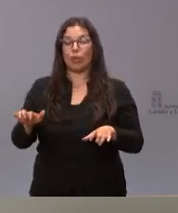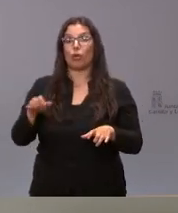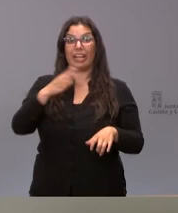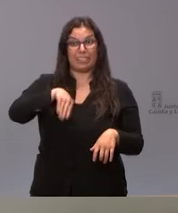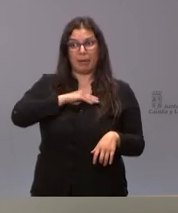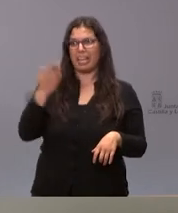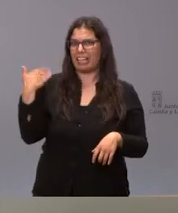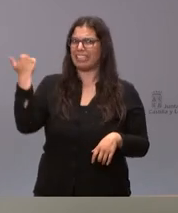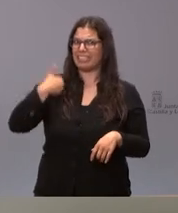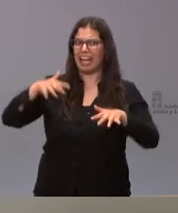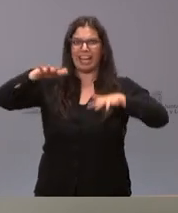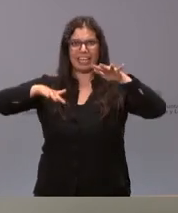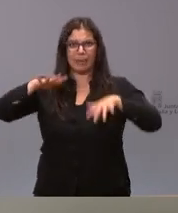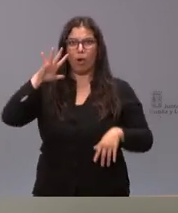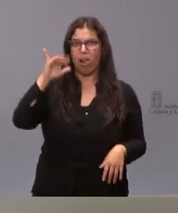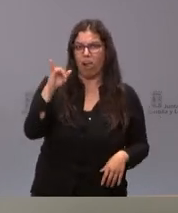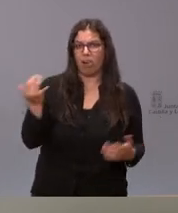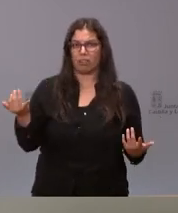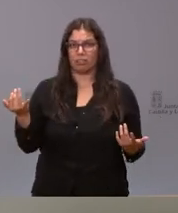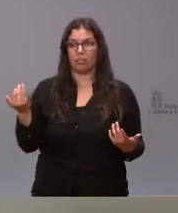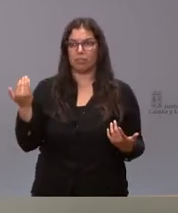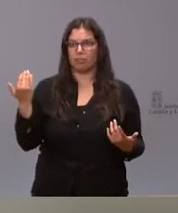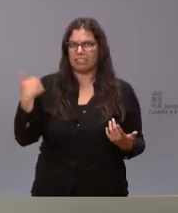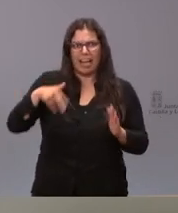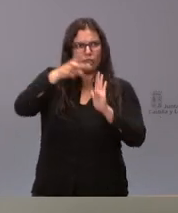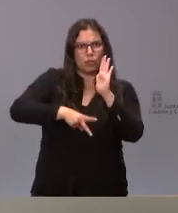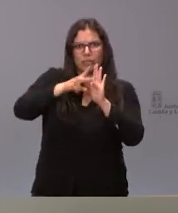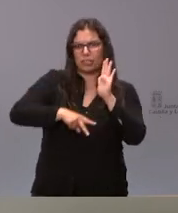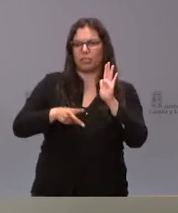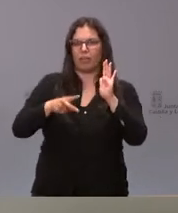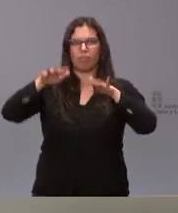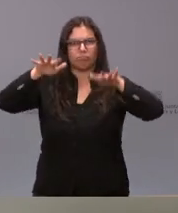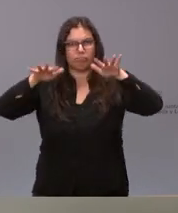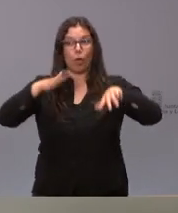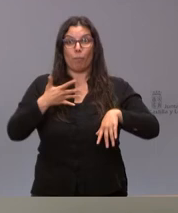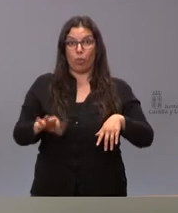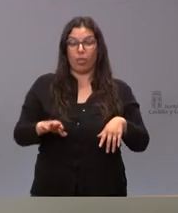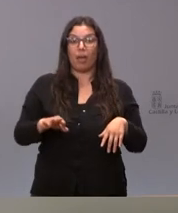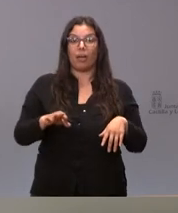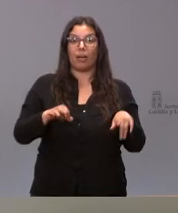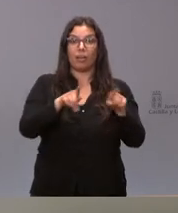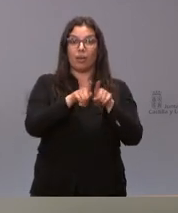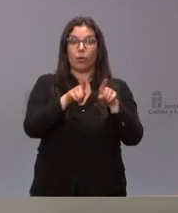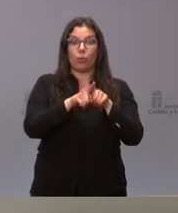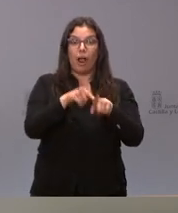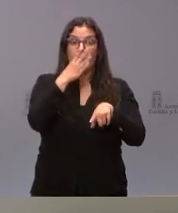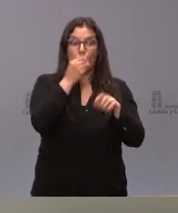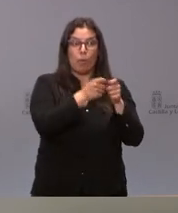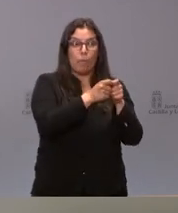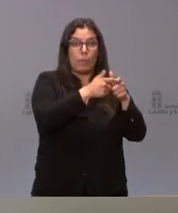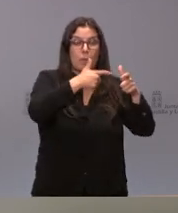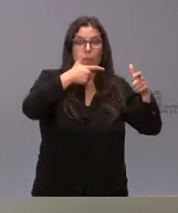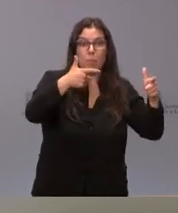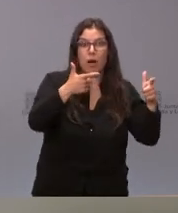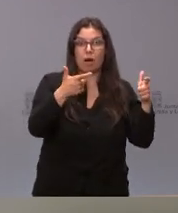adecuado entre el lobo y la ganadería que esto estaba permitiendo el aumento del número de manadas que no había